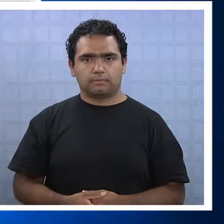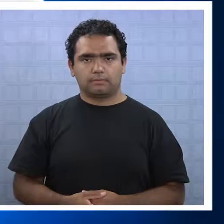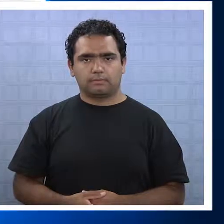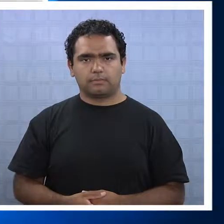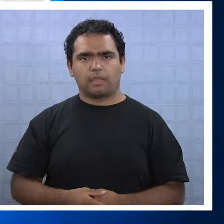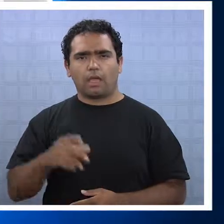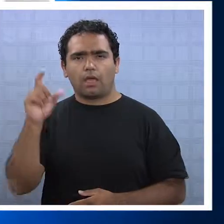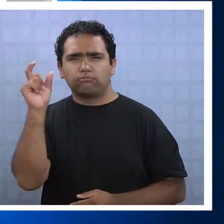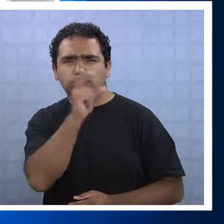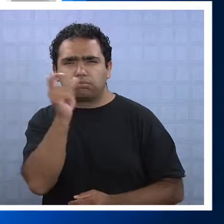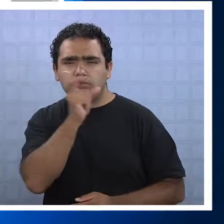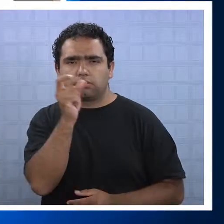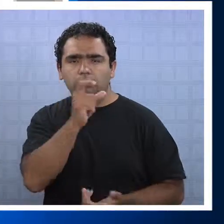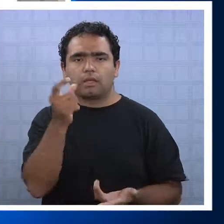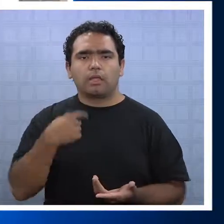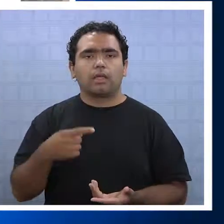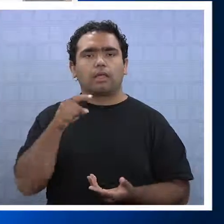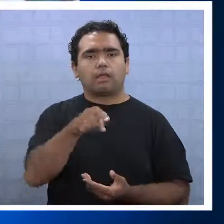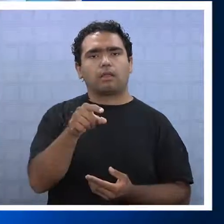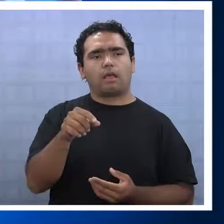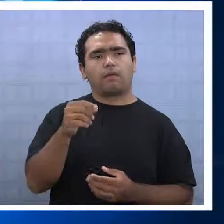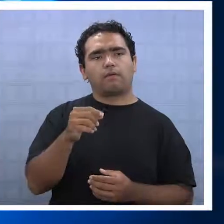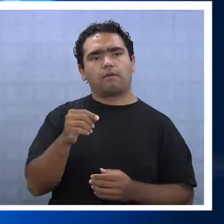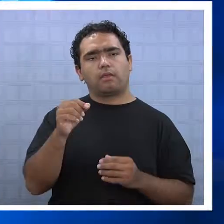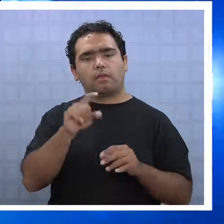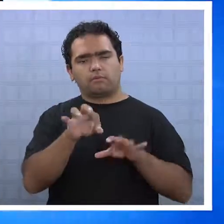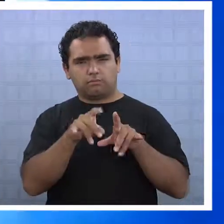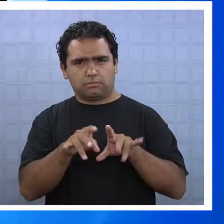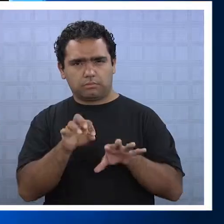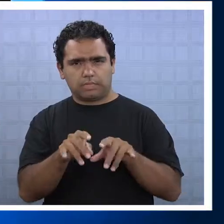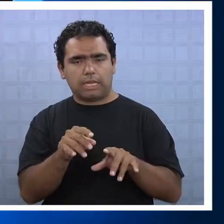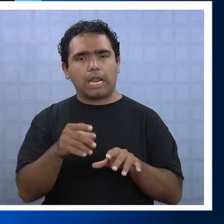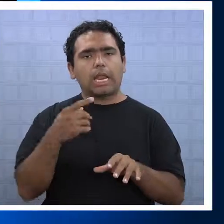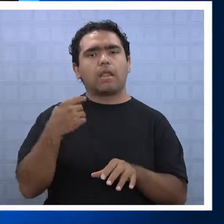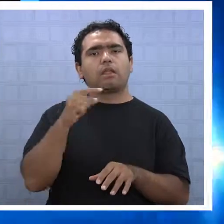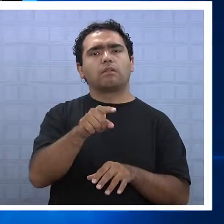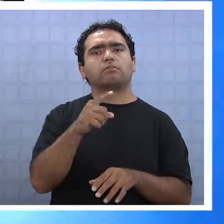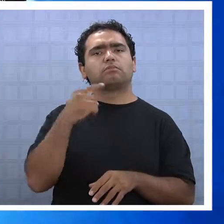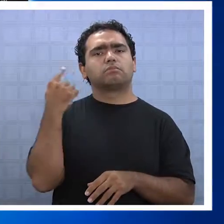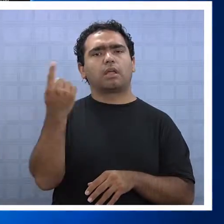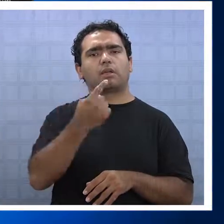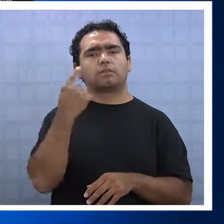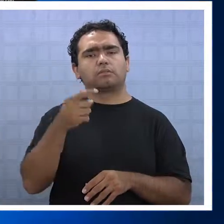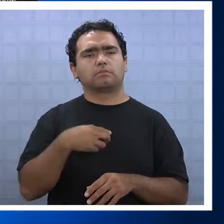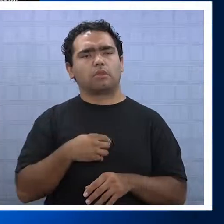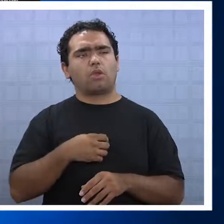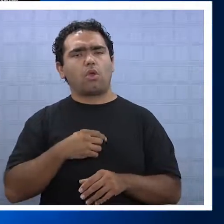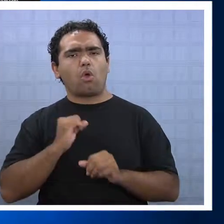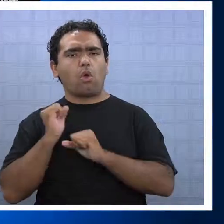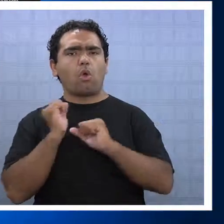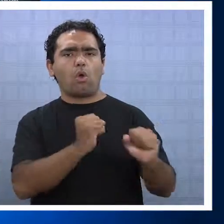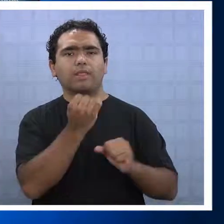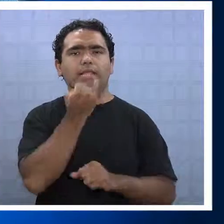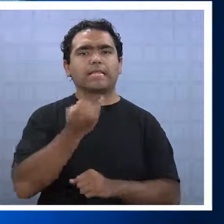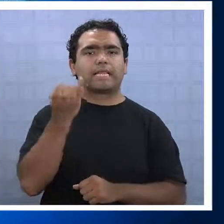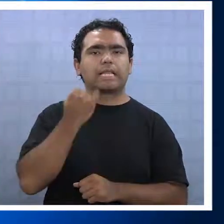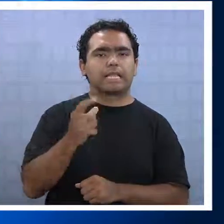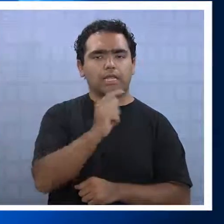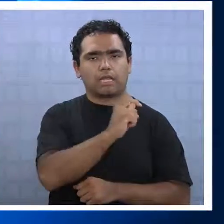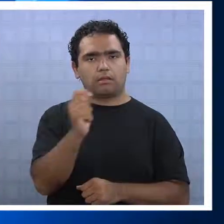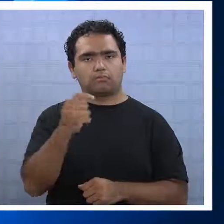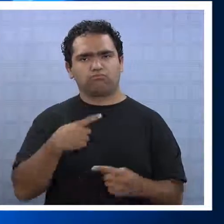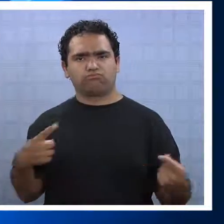Fuertes críticas formuladas en un medio nacional por parte del alcalde de Iquique contra el intendente de Tarapacá auguraban un